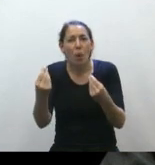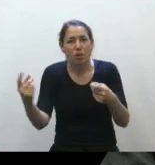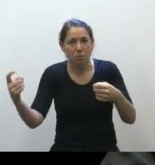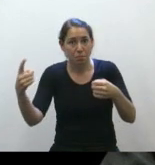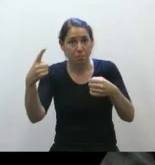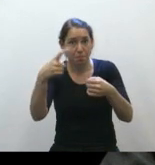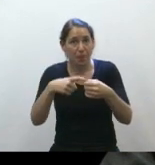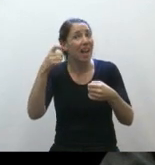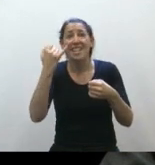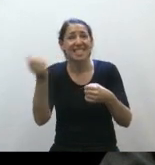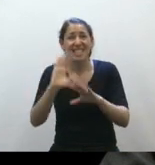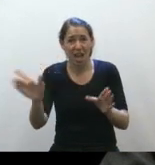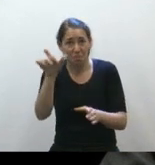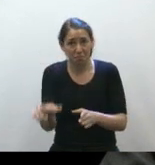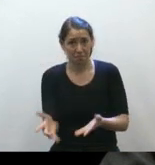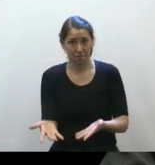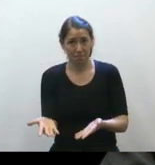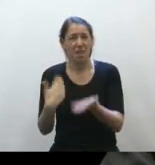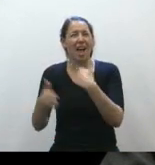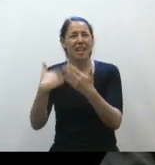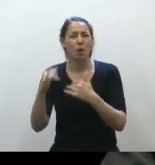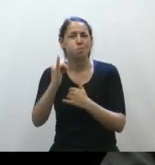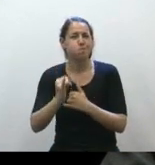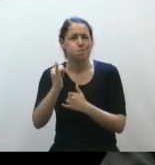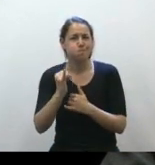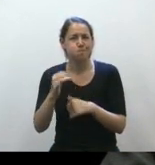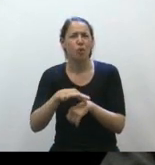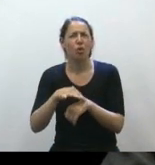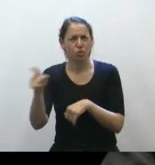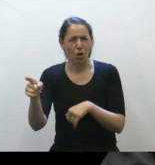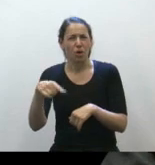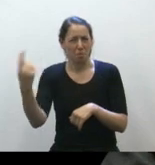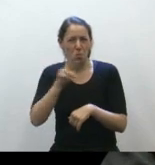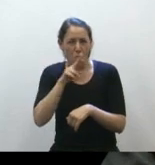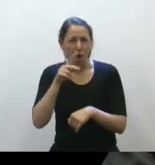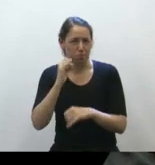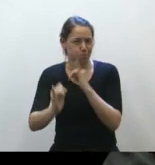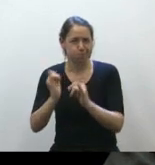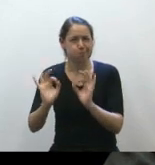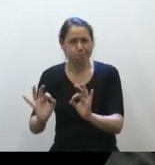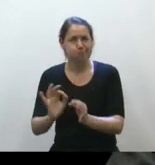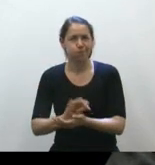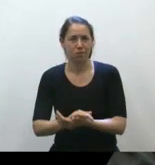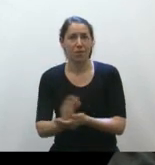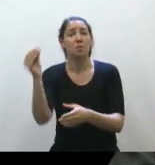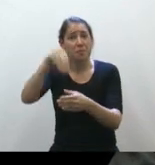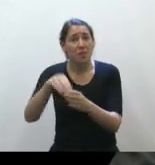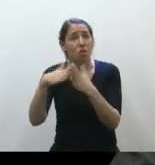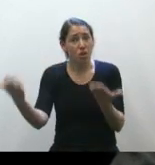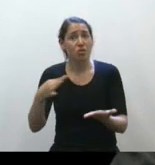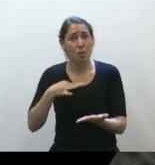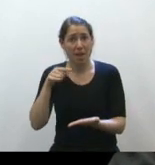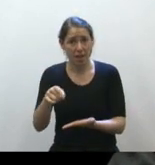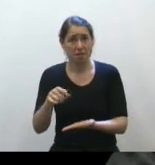Código Civil, ¿por qué lo dice? Lo explicó la doctora Kemelmacher, lo dijo, lo incluimos en el Código Civil,